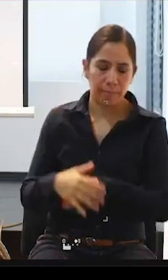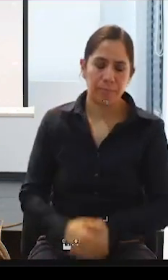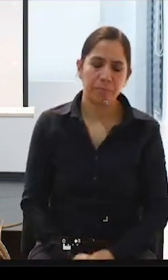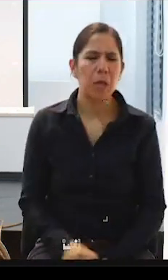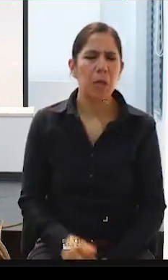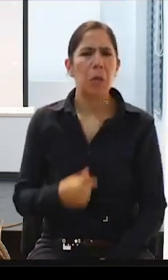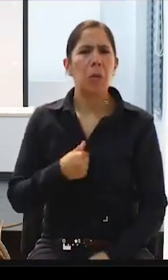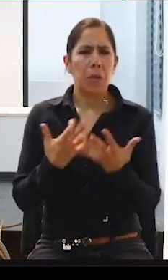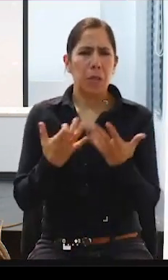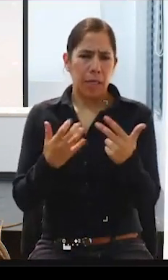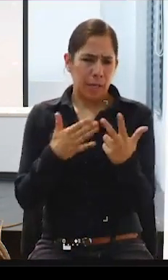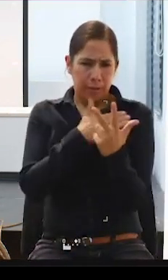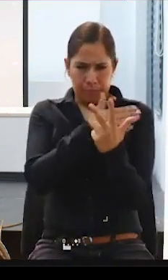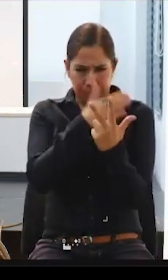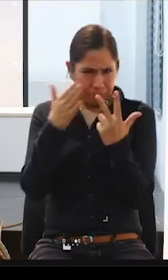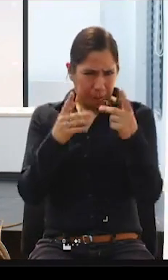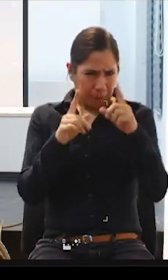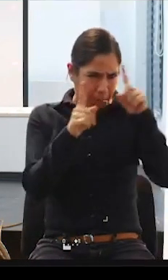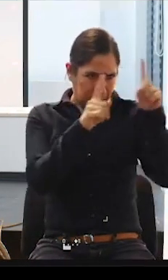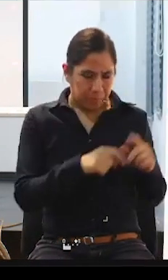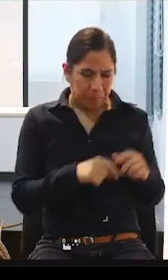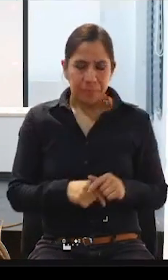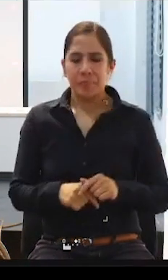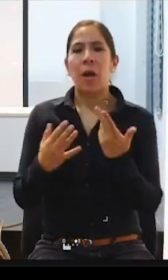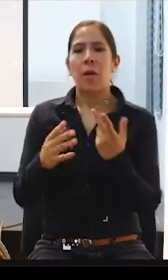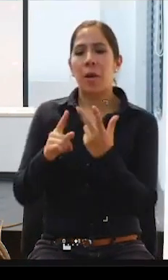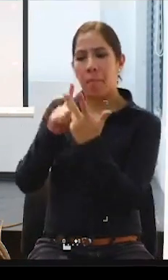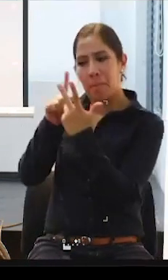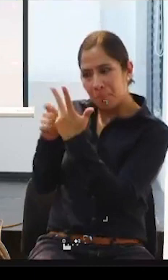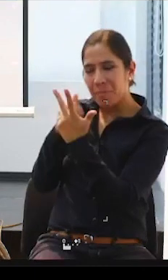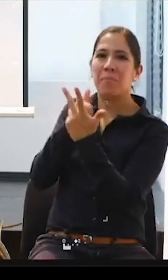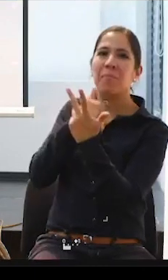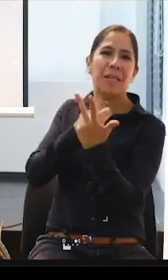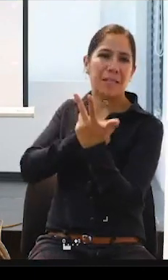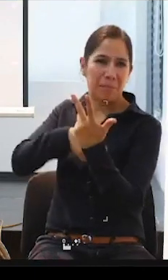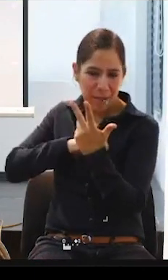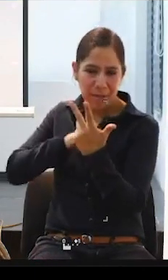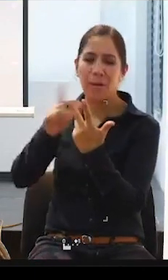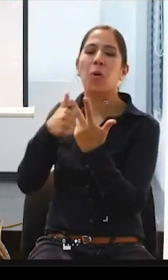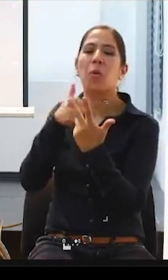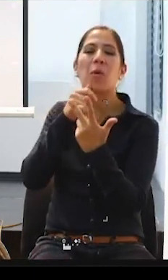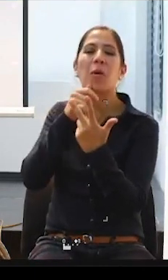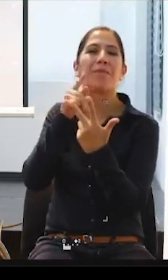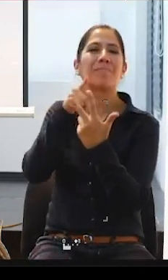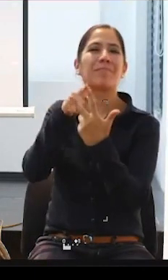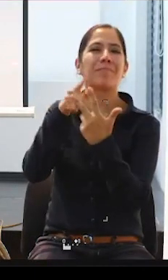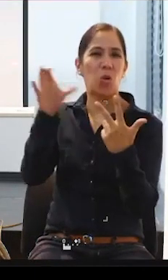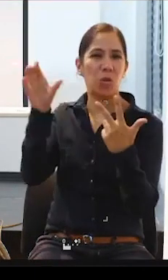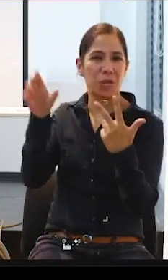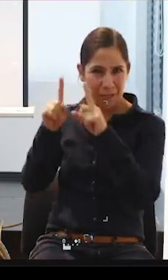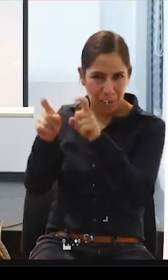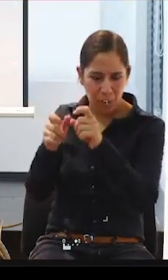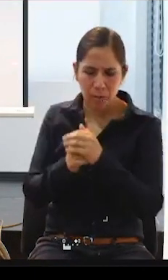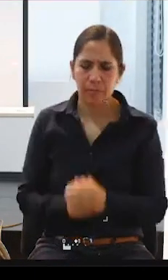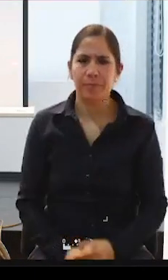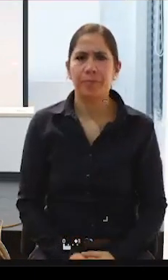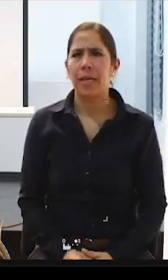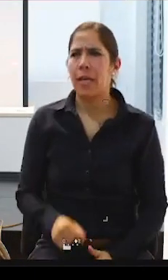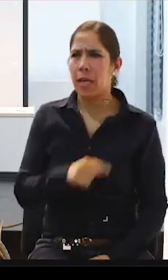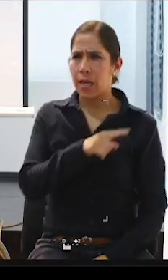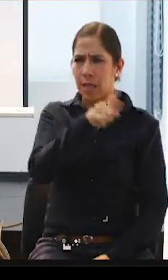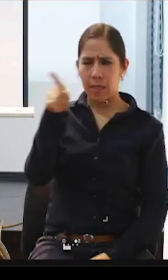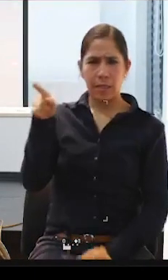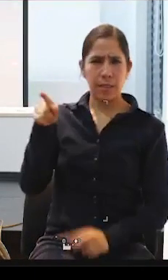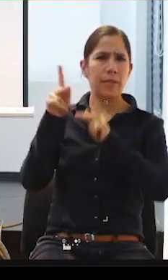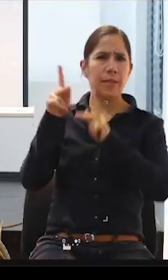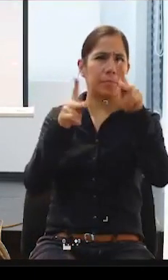bueno, esta primera para ti y la siguiente para Wendy. Muchas de las personas que nos acompañan